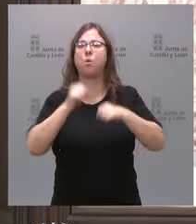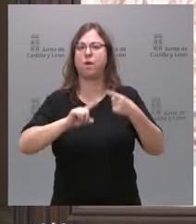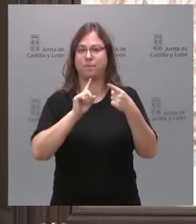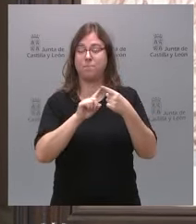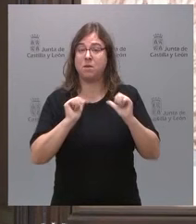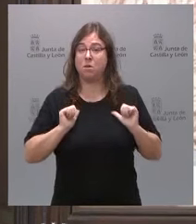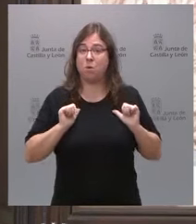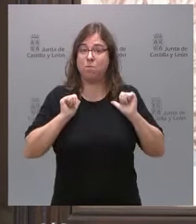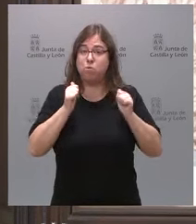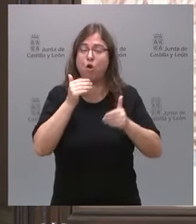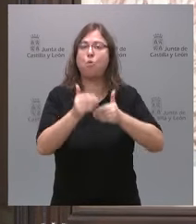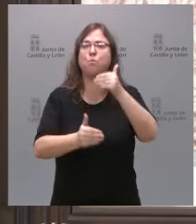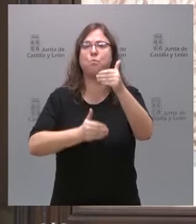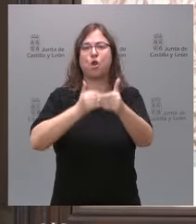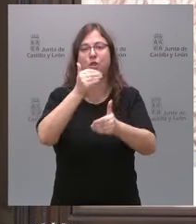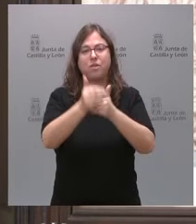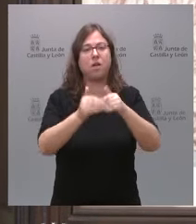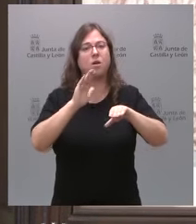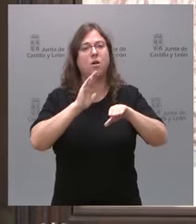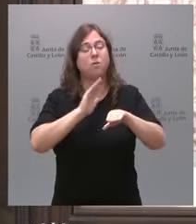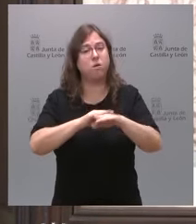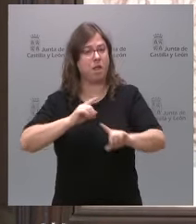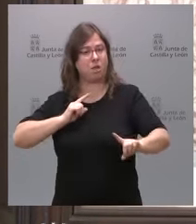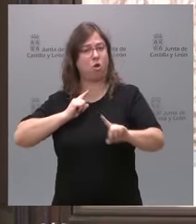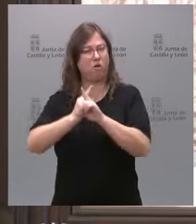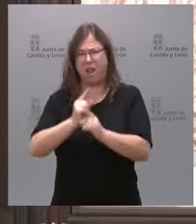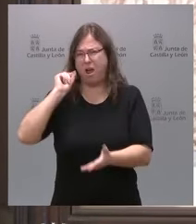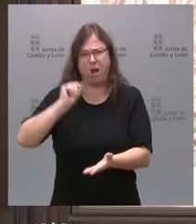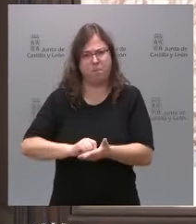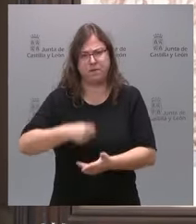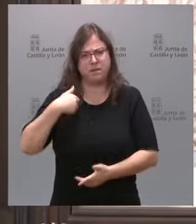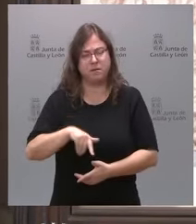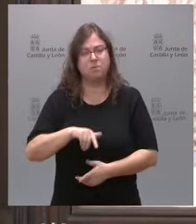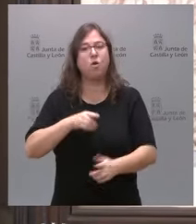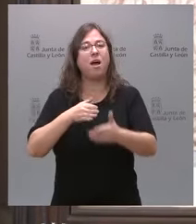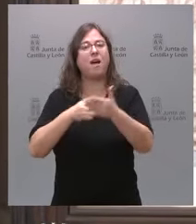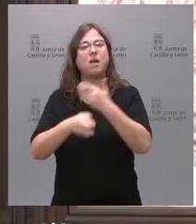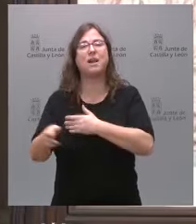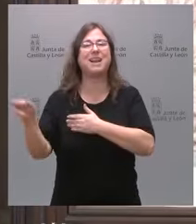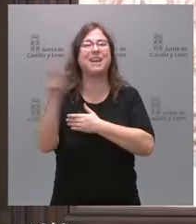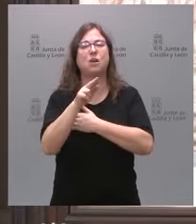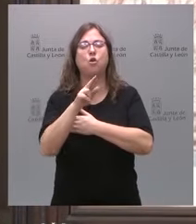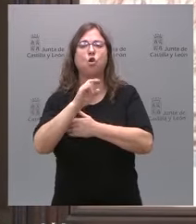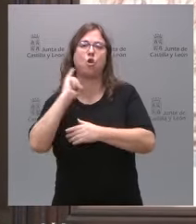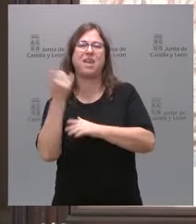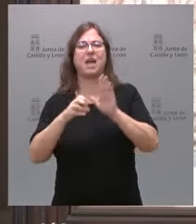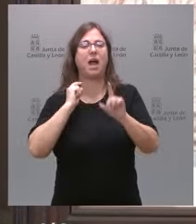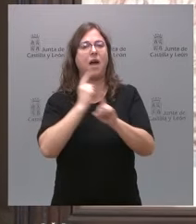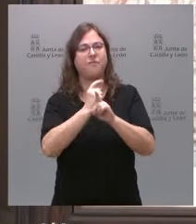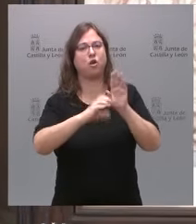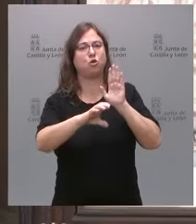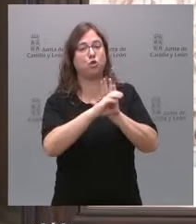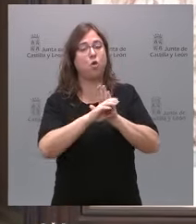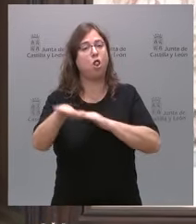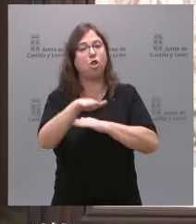iniciar el procedimiento para la impugnación inmediata mediante recurso de inconstitucionalidad ante el